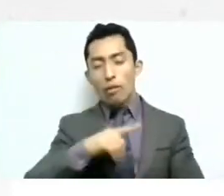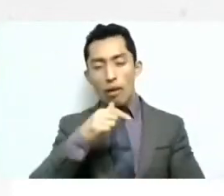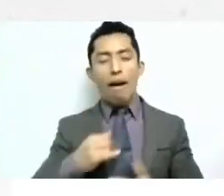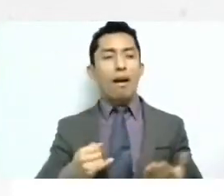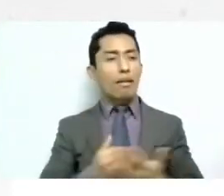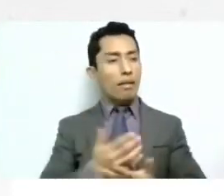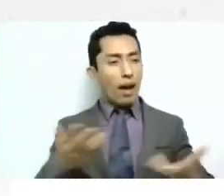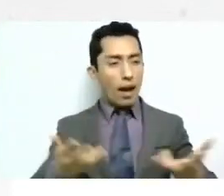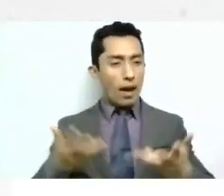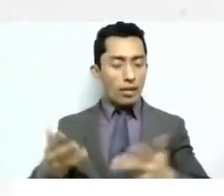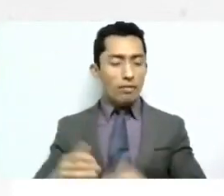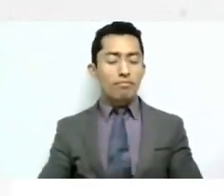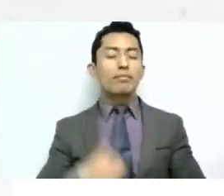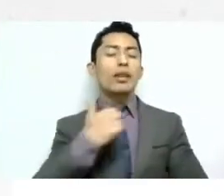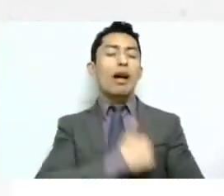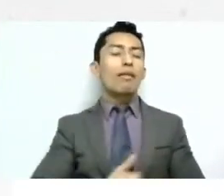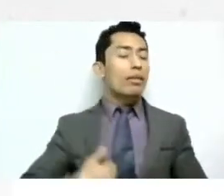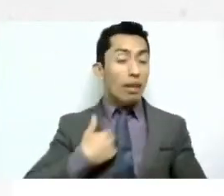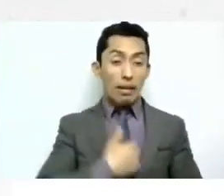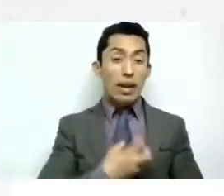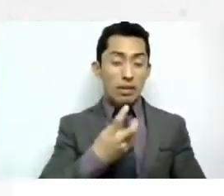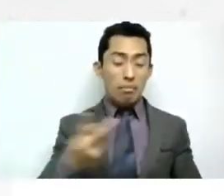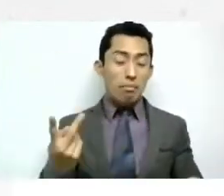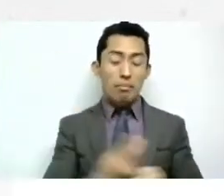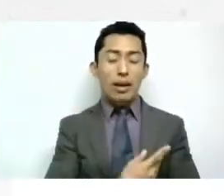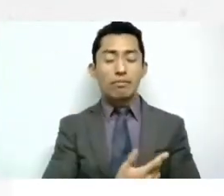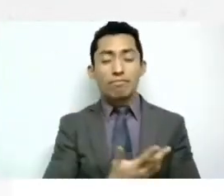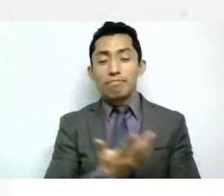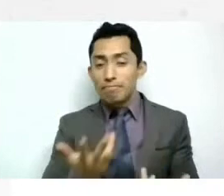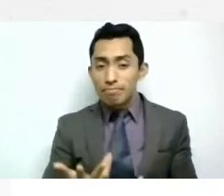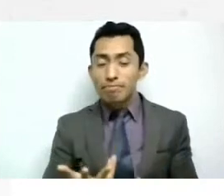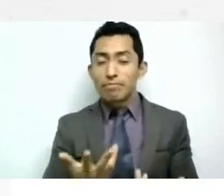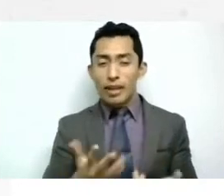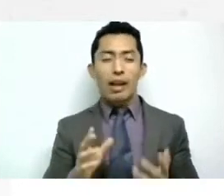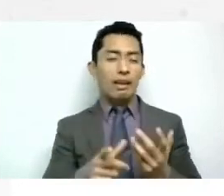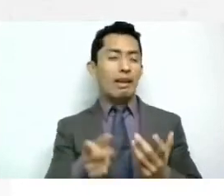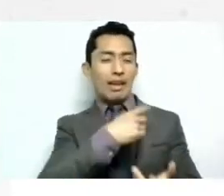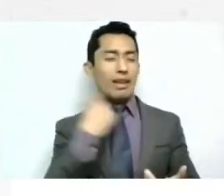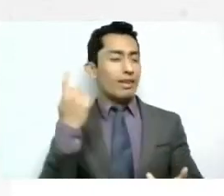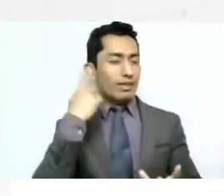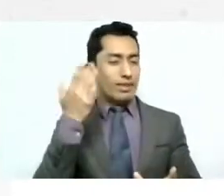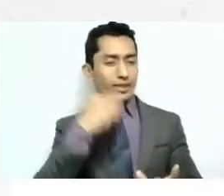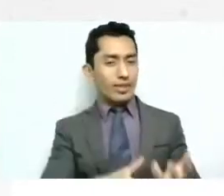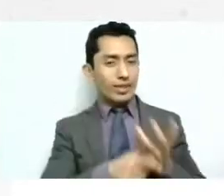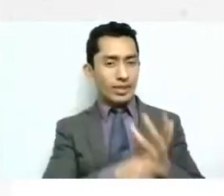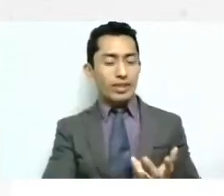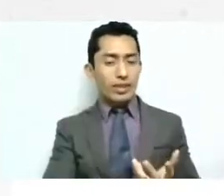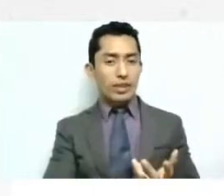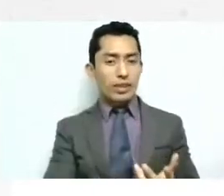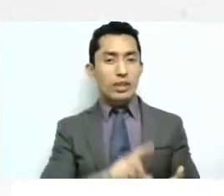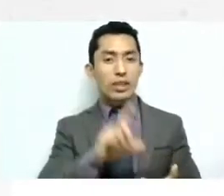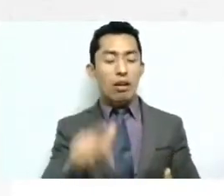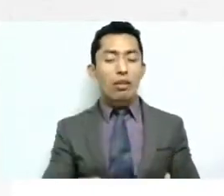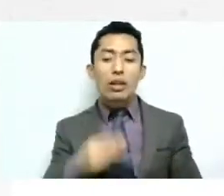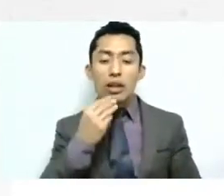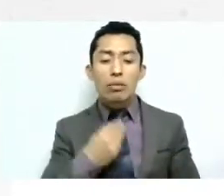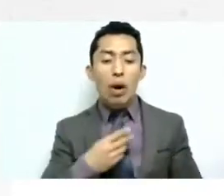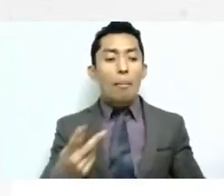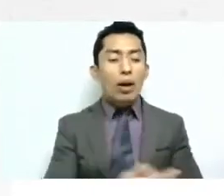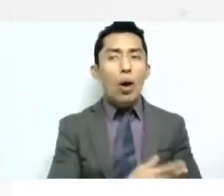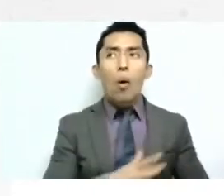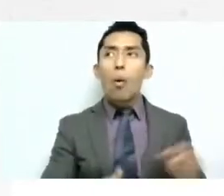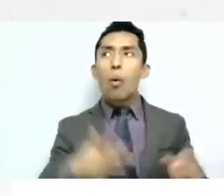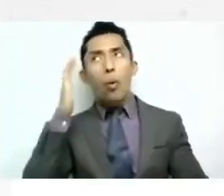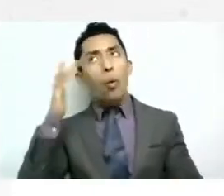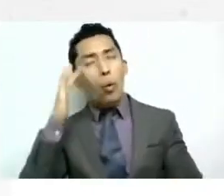lamentablemente tuvo que haber pasado es como como luego el dicho que ya ha ahogado el niño tapan el pozo así fue como